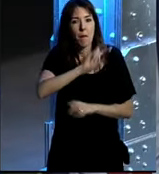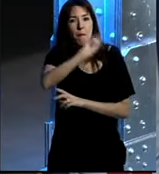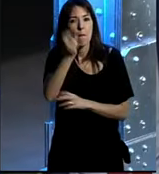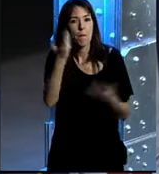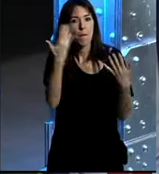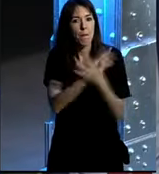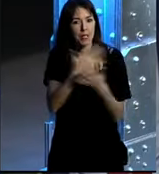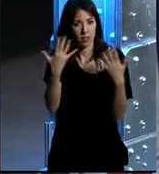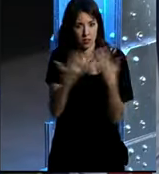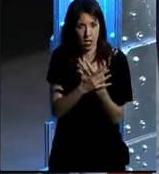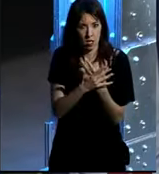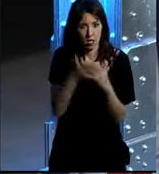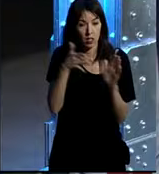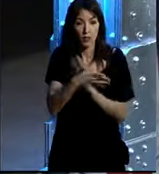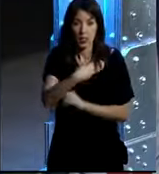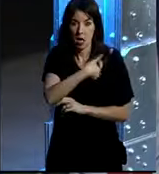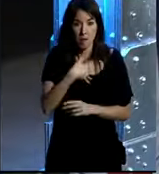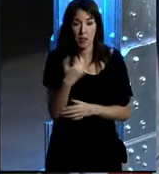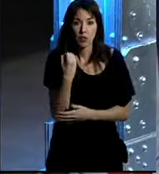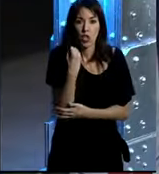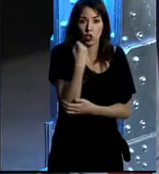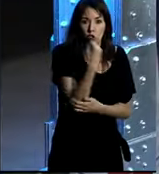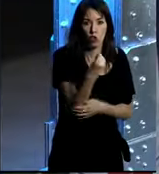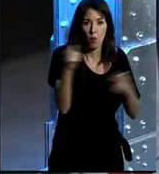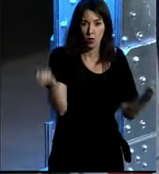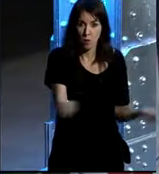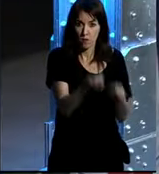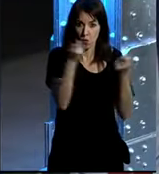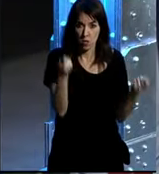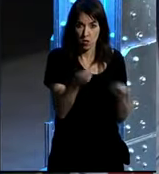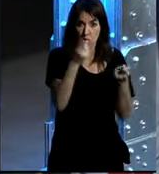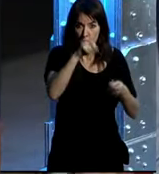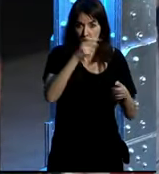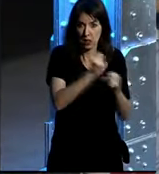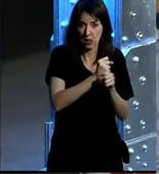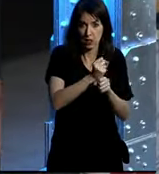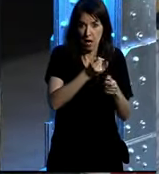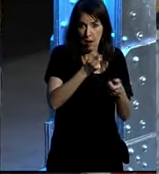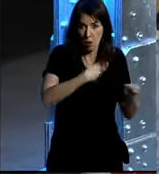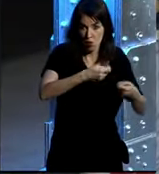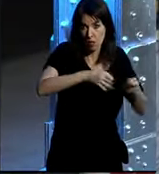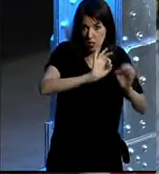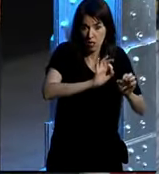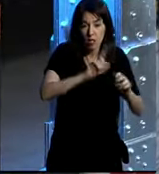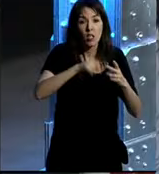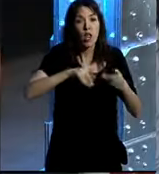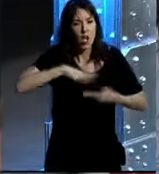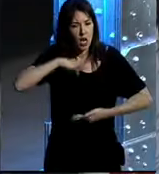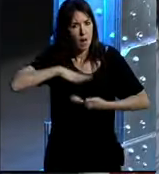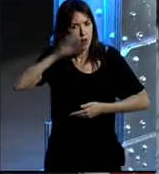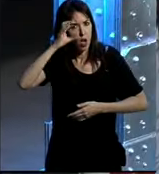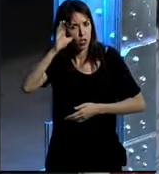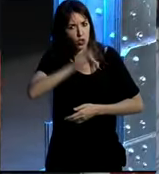mixta es decir es una función que es soporte un soporte publicitario y un soporte a la actividad comercial es una función que tiene una capacidad de